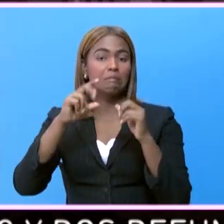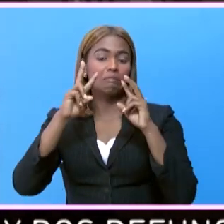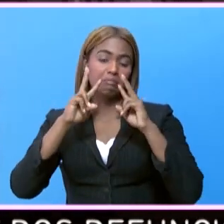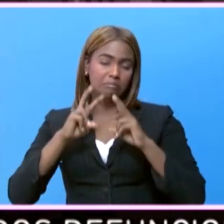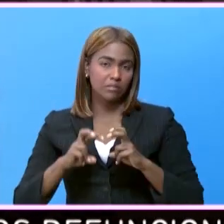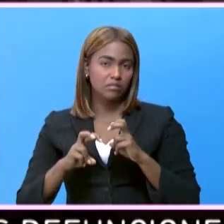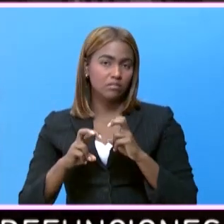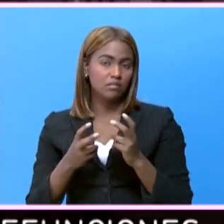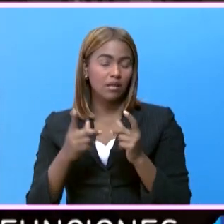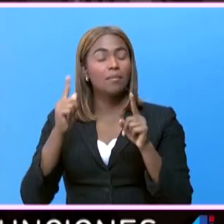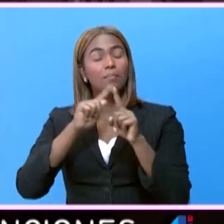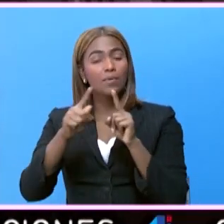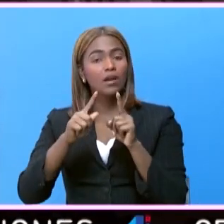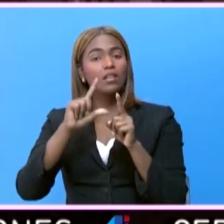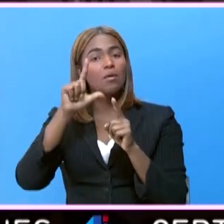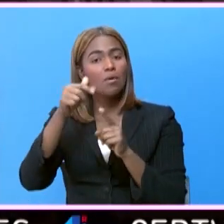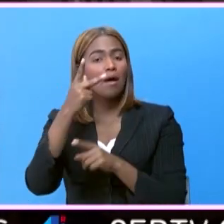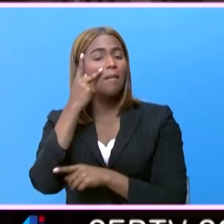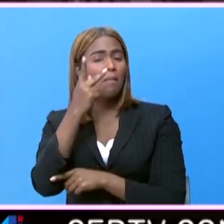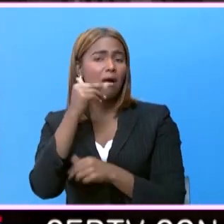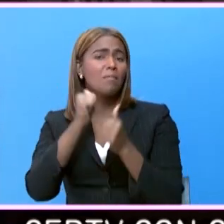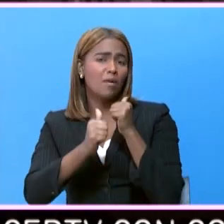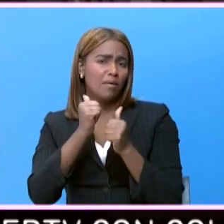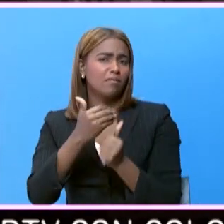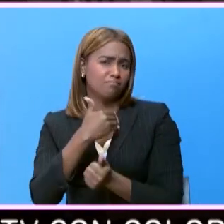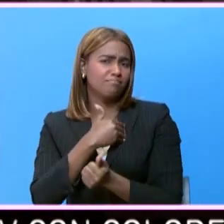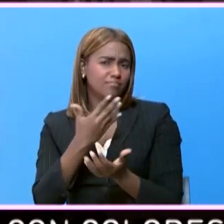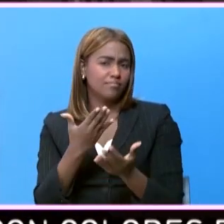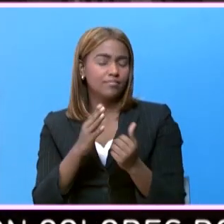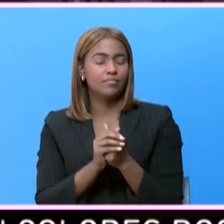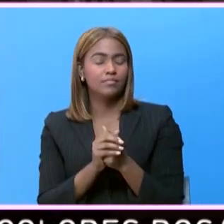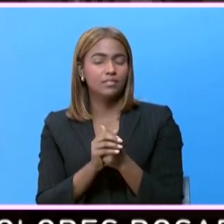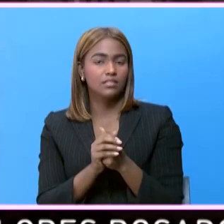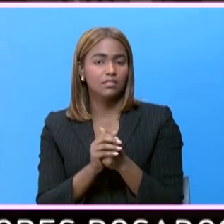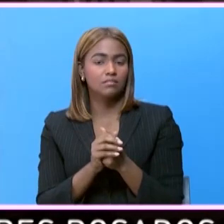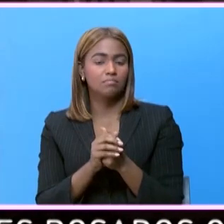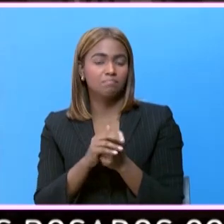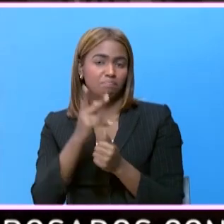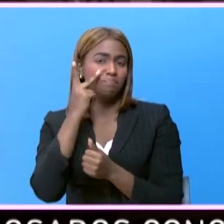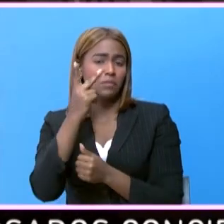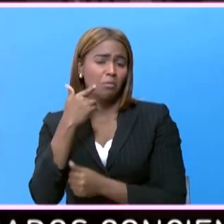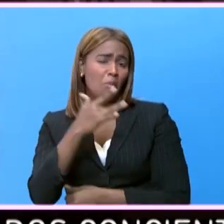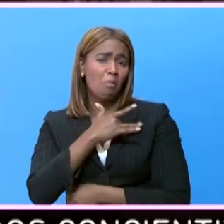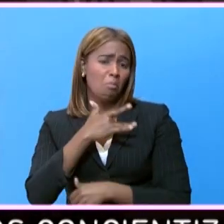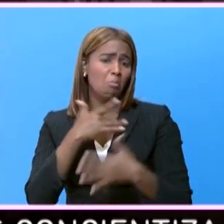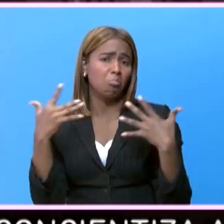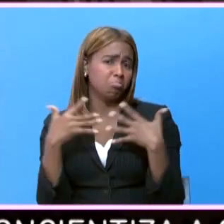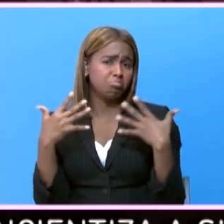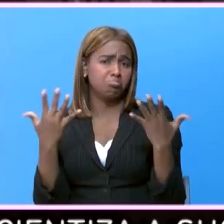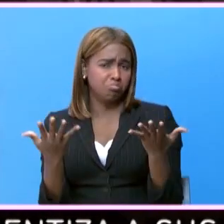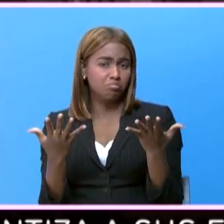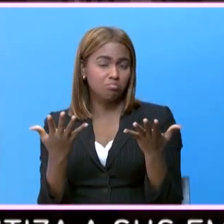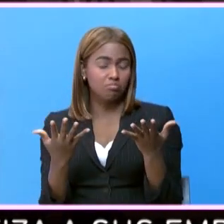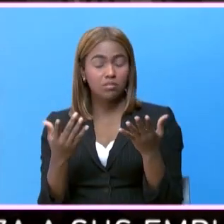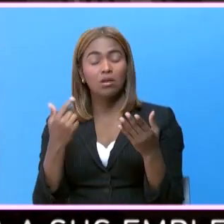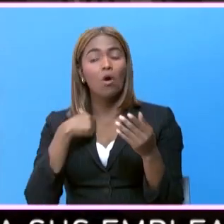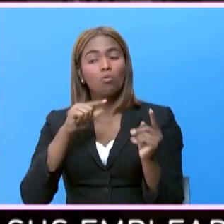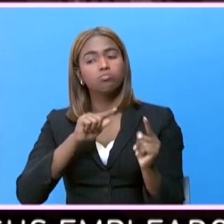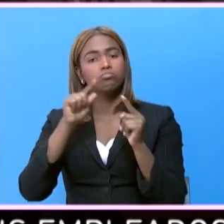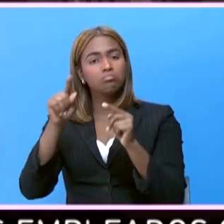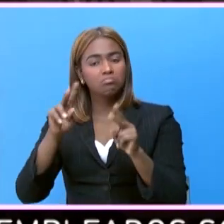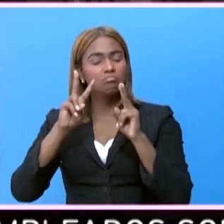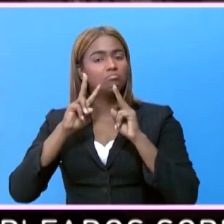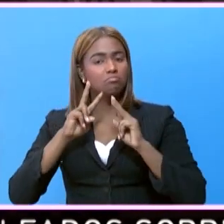exámenes, pero que él veía como problema. A todo esto yo no me asusté. Me hice los